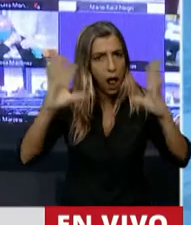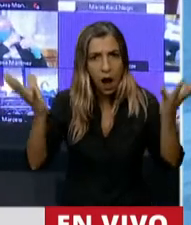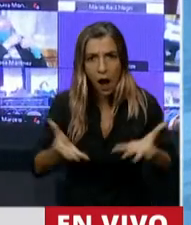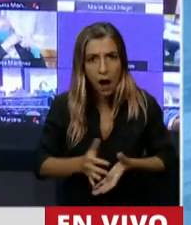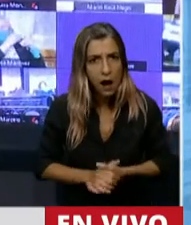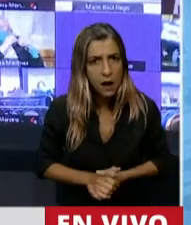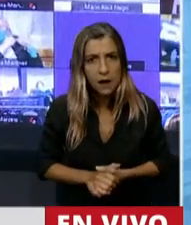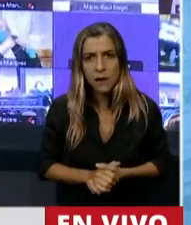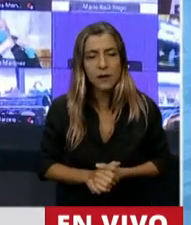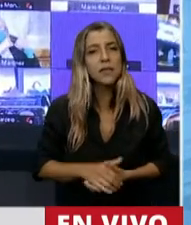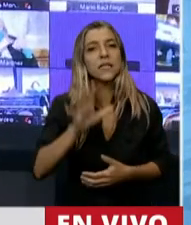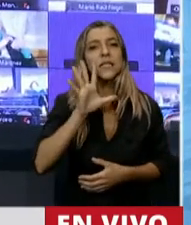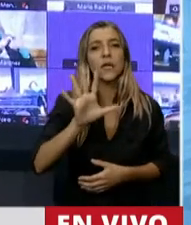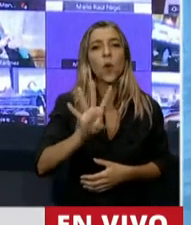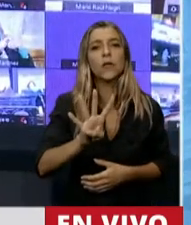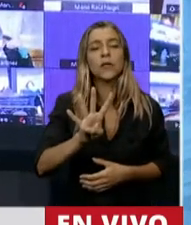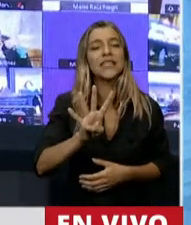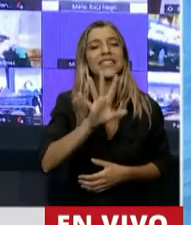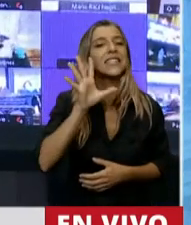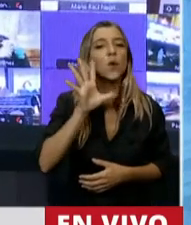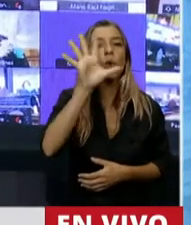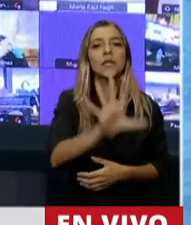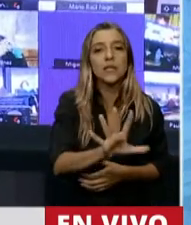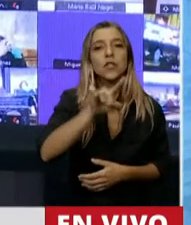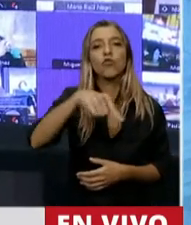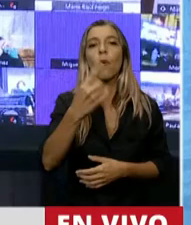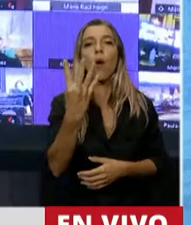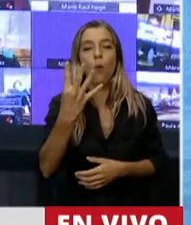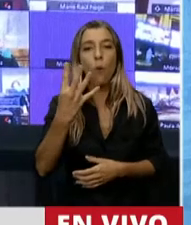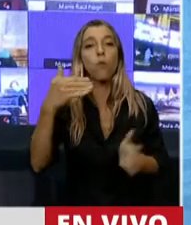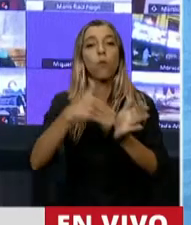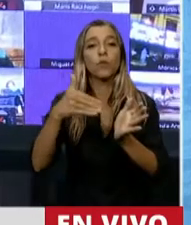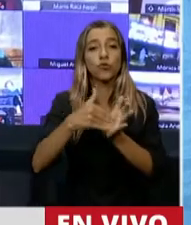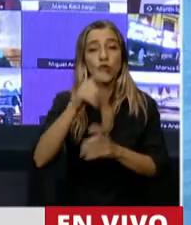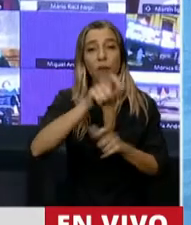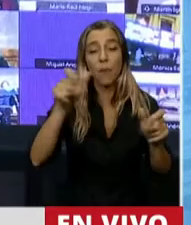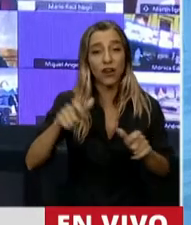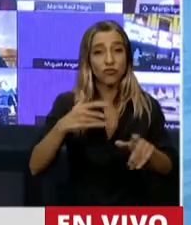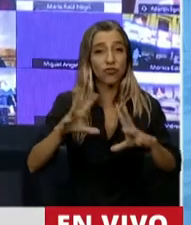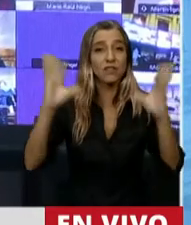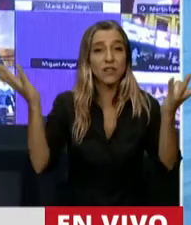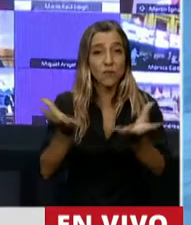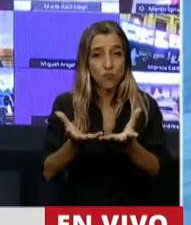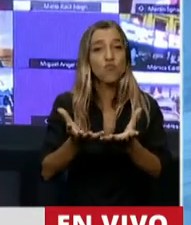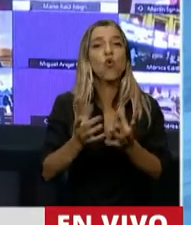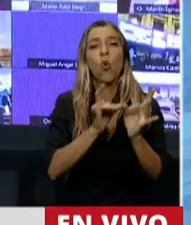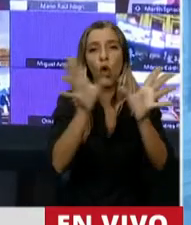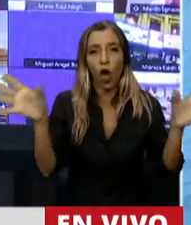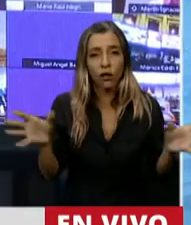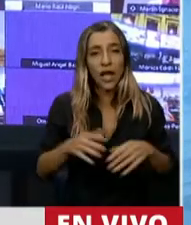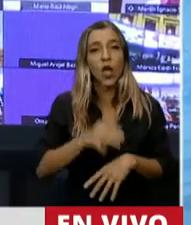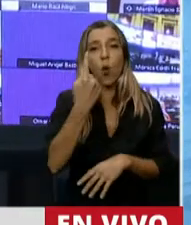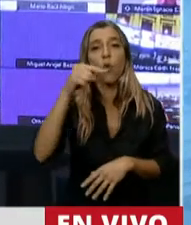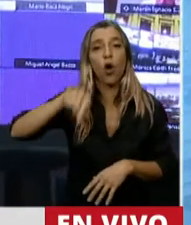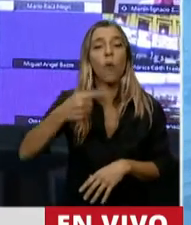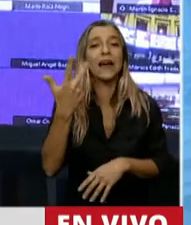55,4 millones de infectados en el mundo y 1,3 millones de muertos. En la Argentina